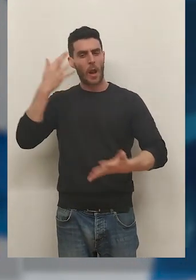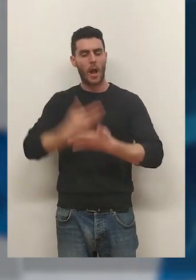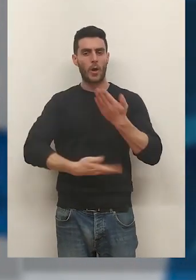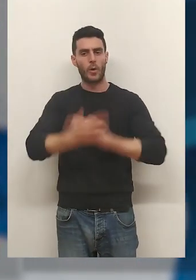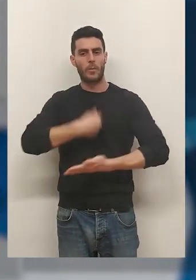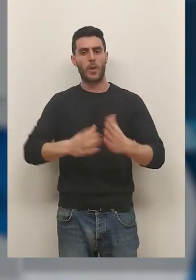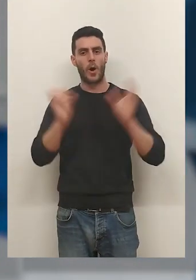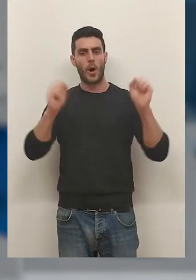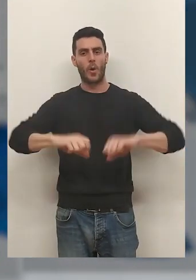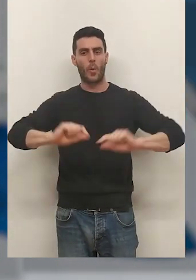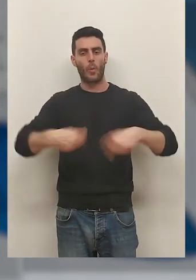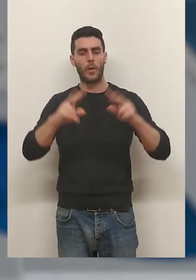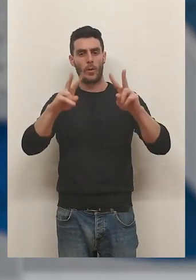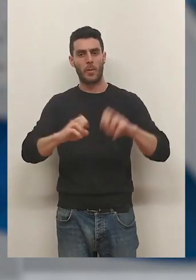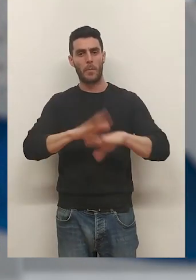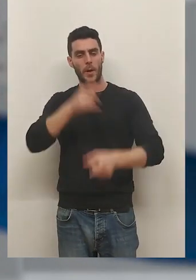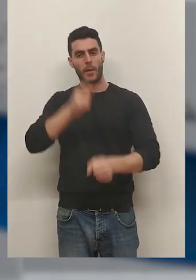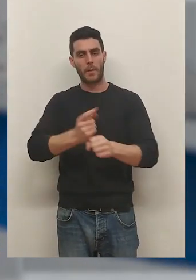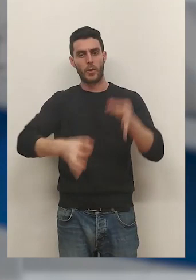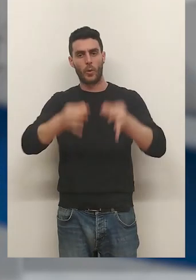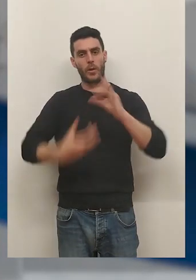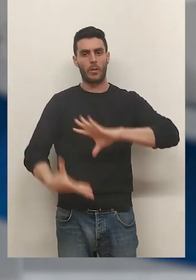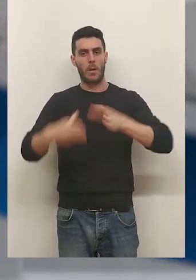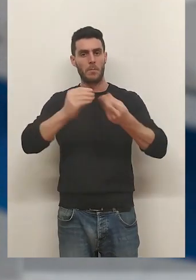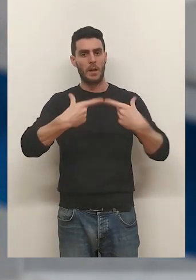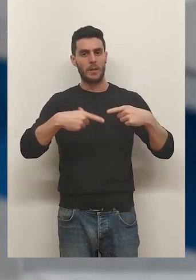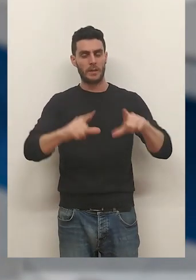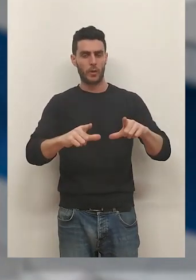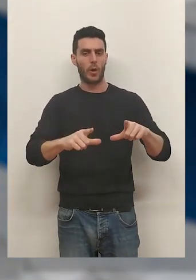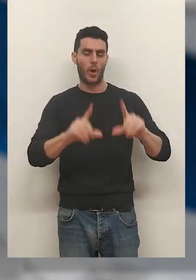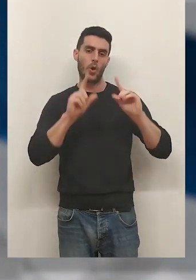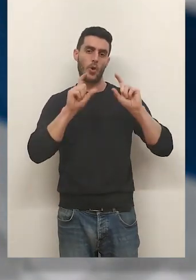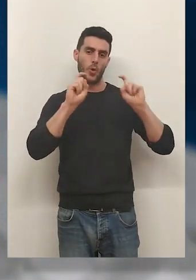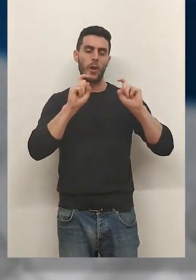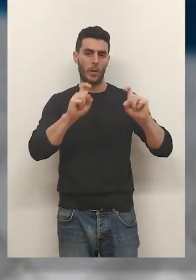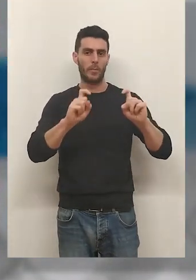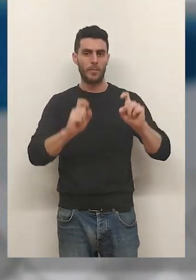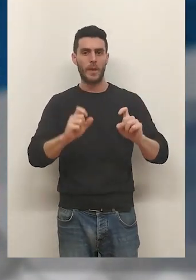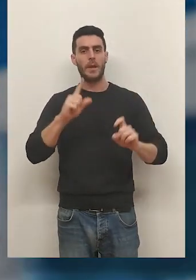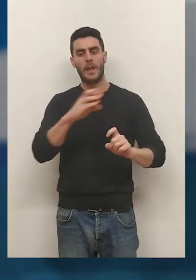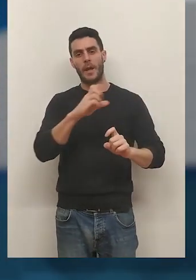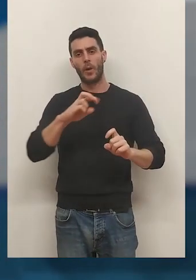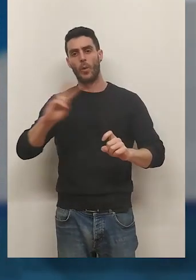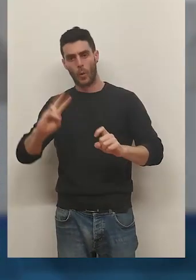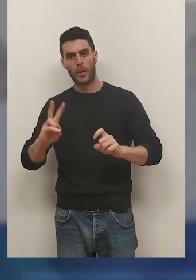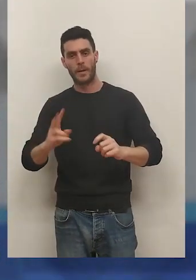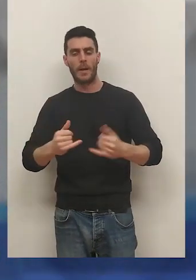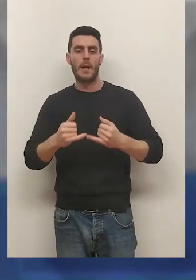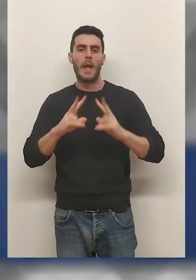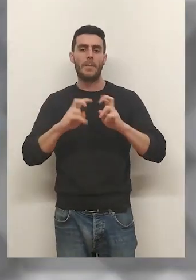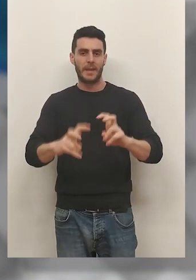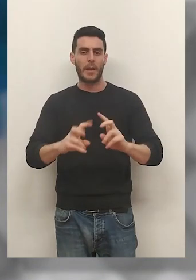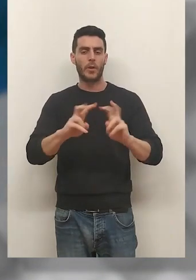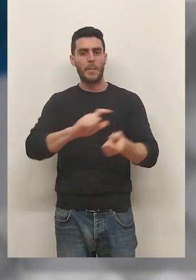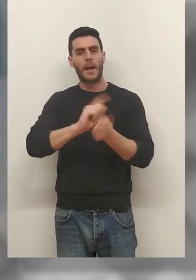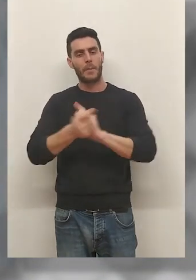nuevo acuerdo para adaptarse al ordenamiento jurídico en lo relativo al sector público. El ICVV impulsa líneas de investigación vinculadas